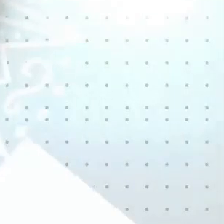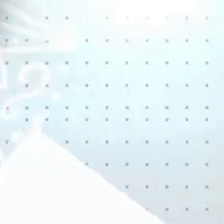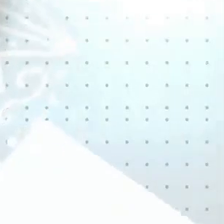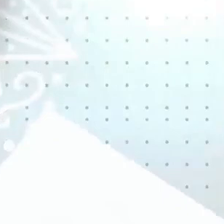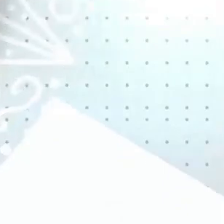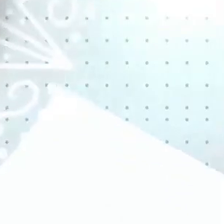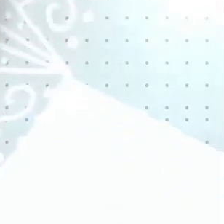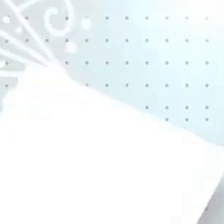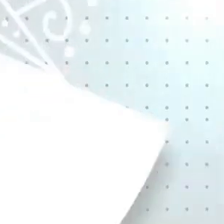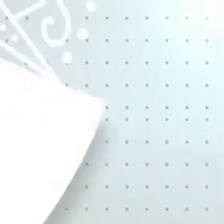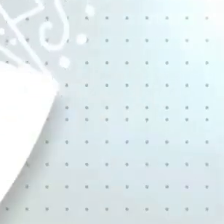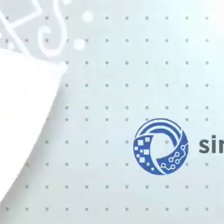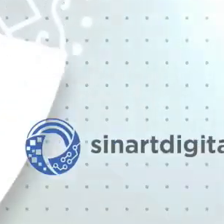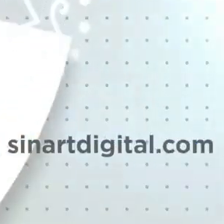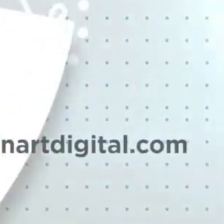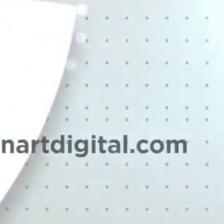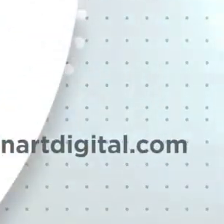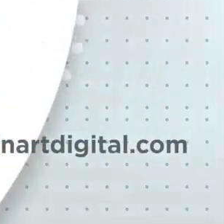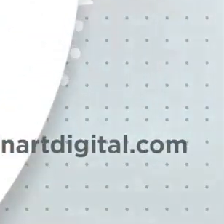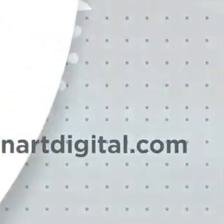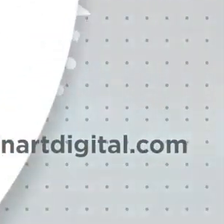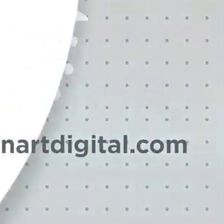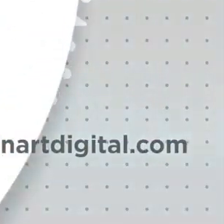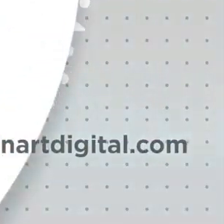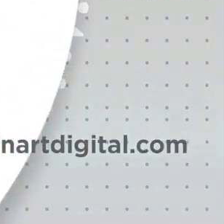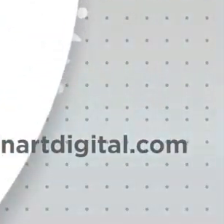Canal 13 nuestro canal